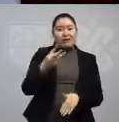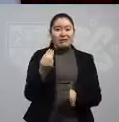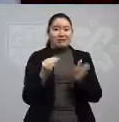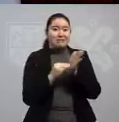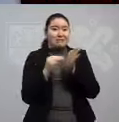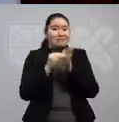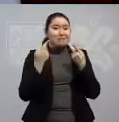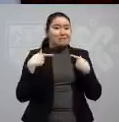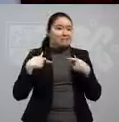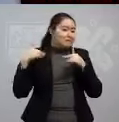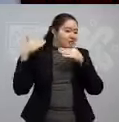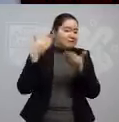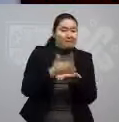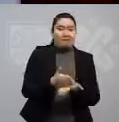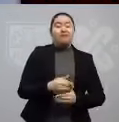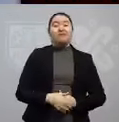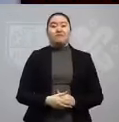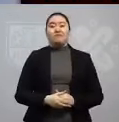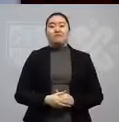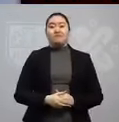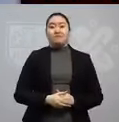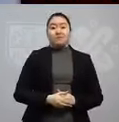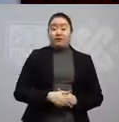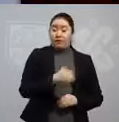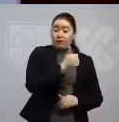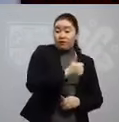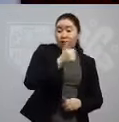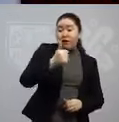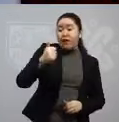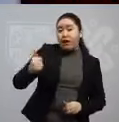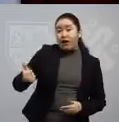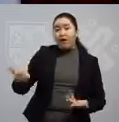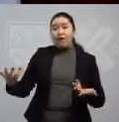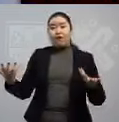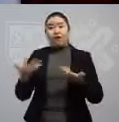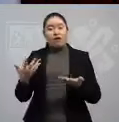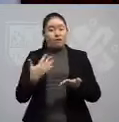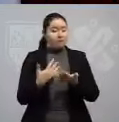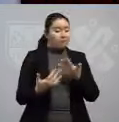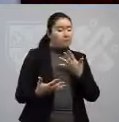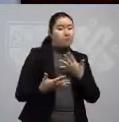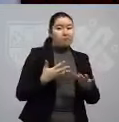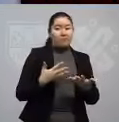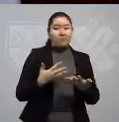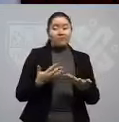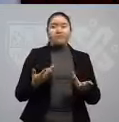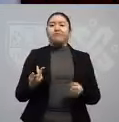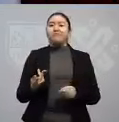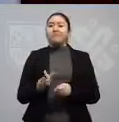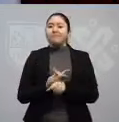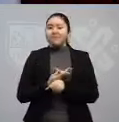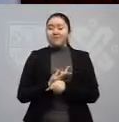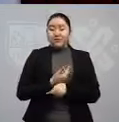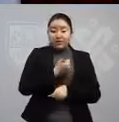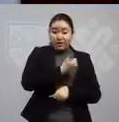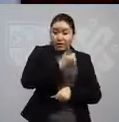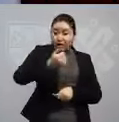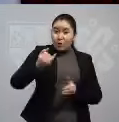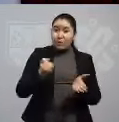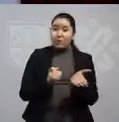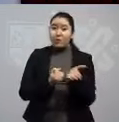3 millones de la zona metropolitana. Y depende de las acciones de cada uno de nosotros,